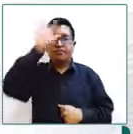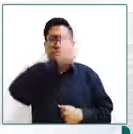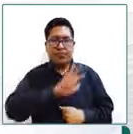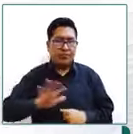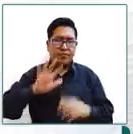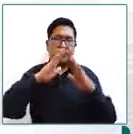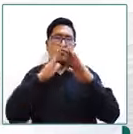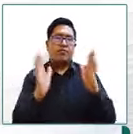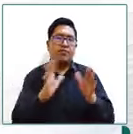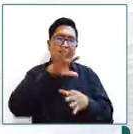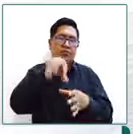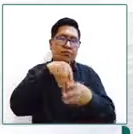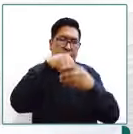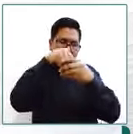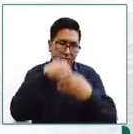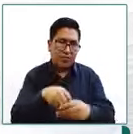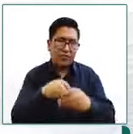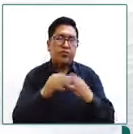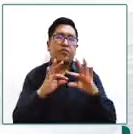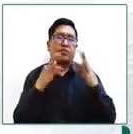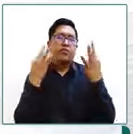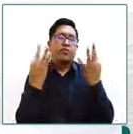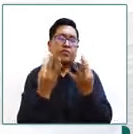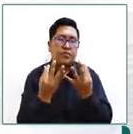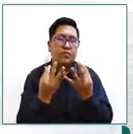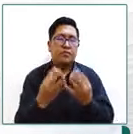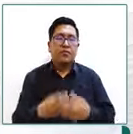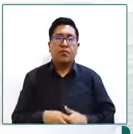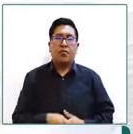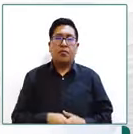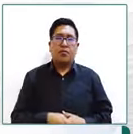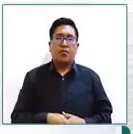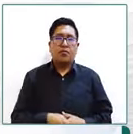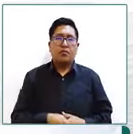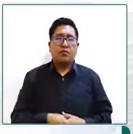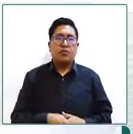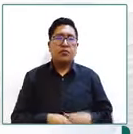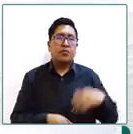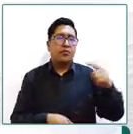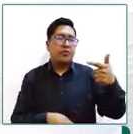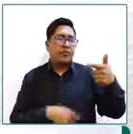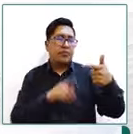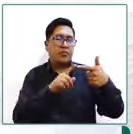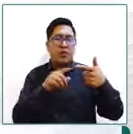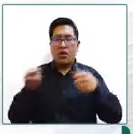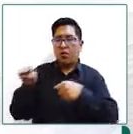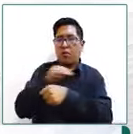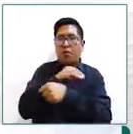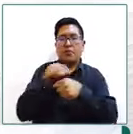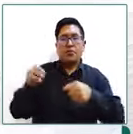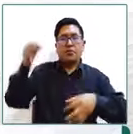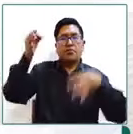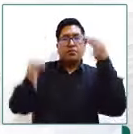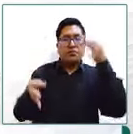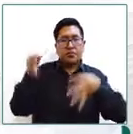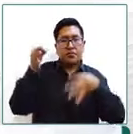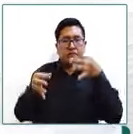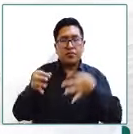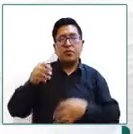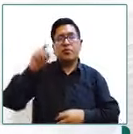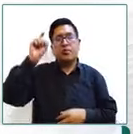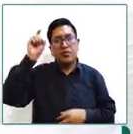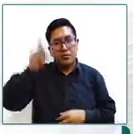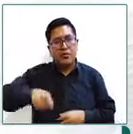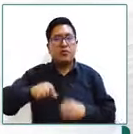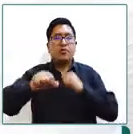la aplicación del módulo de derecho a vivir en familia el ministerio de justicia y transparencia institucional deberá